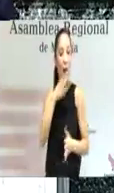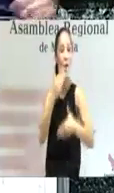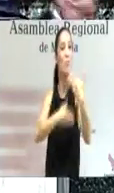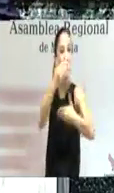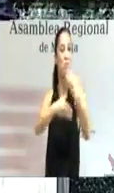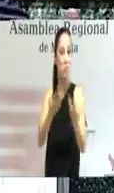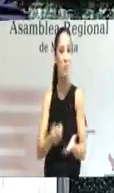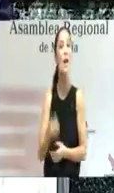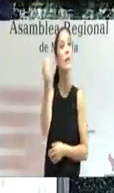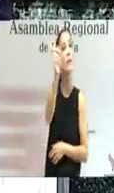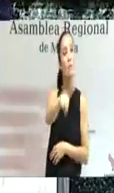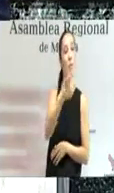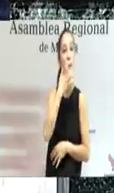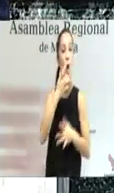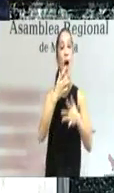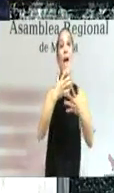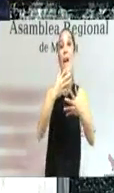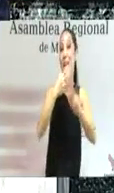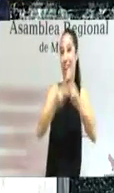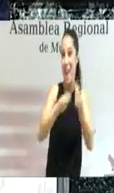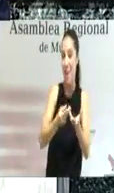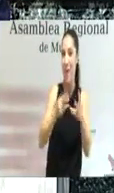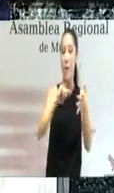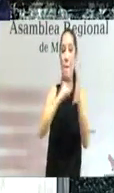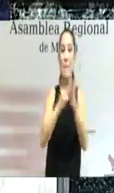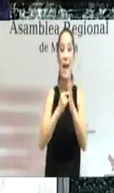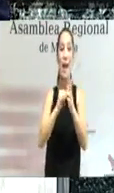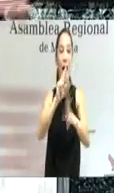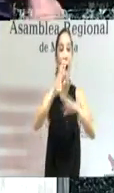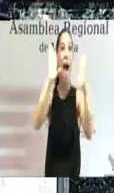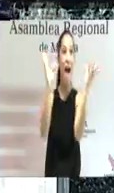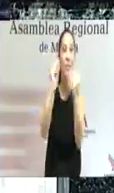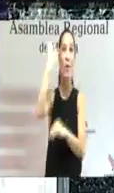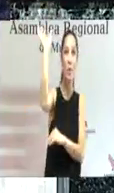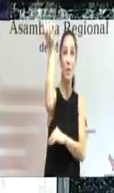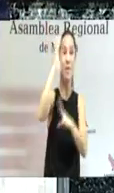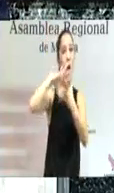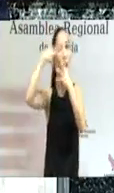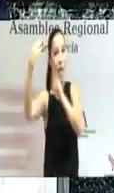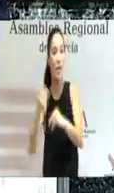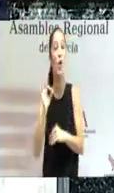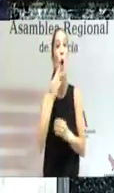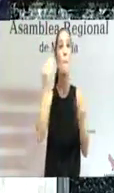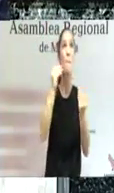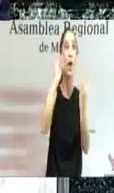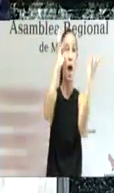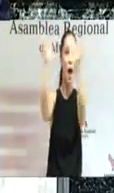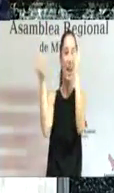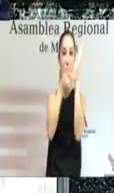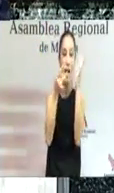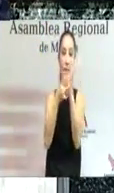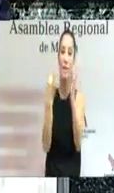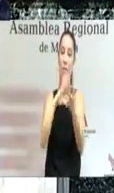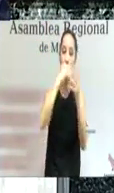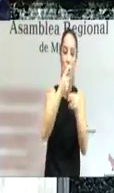Como lo es la elaboración del Plan Regional de Adaptación al Cambio Climático o el Plan de Mejora de la Calidad del Aire, que entró en vigor el